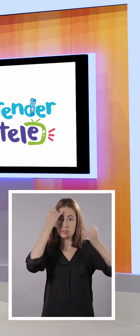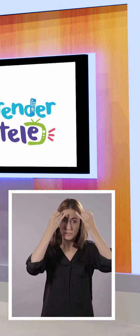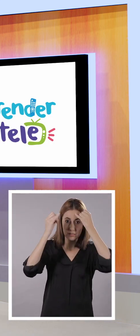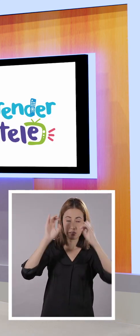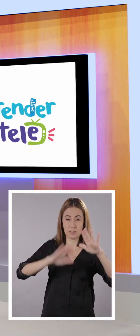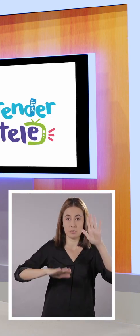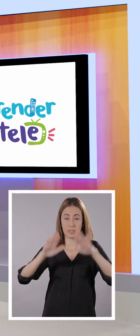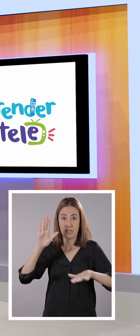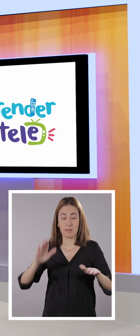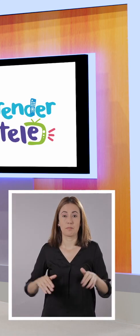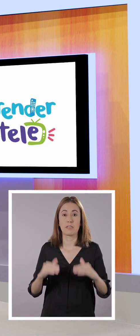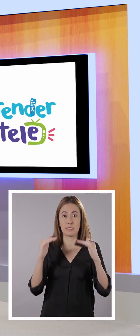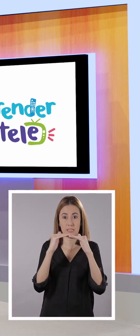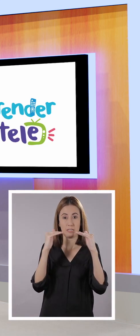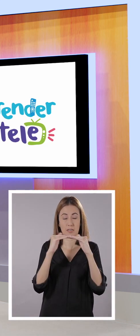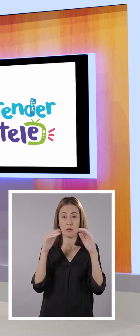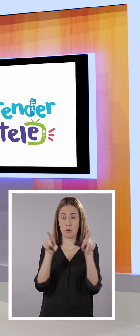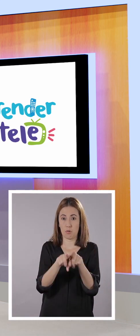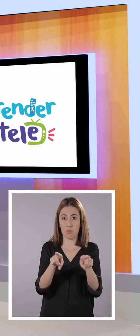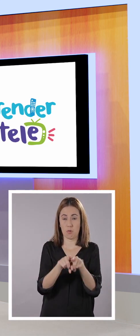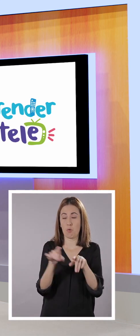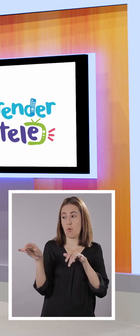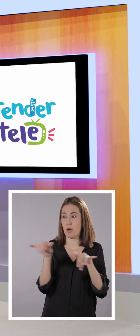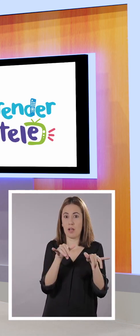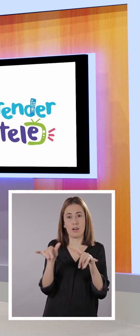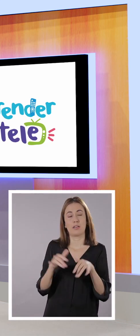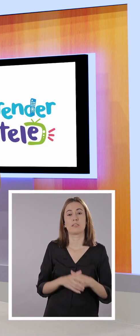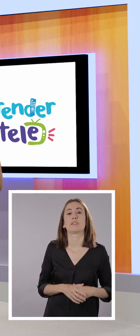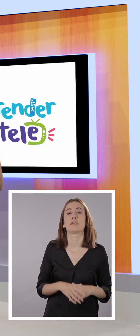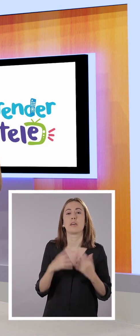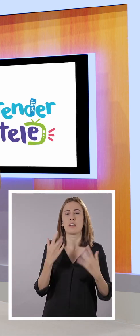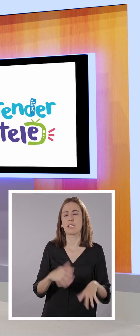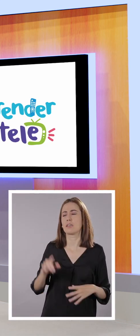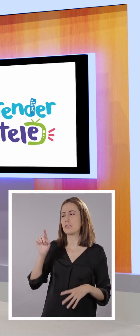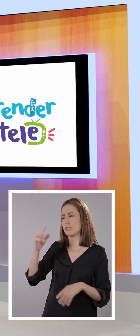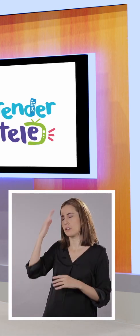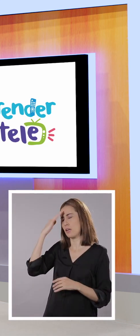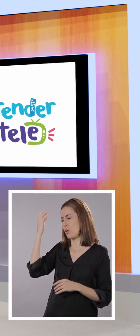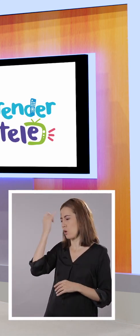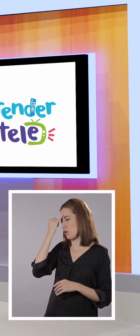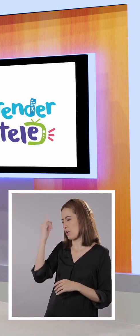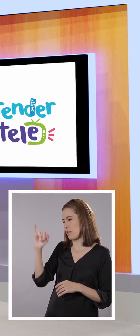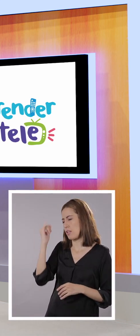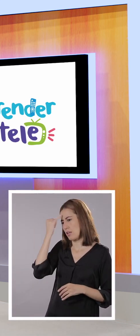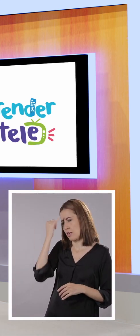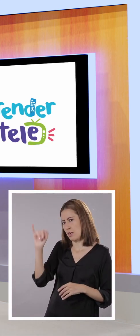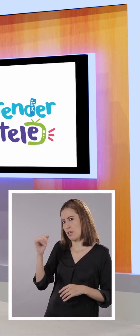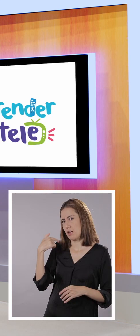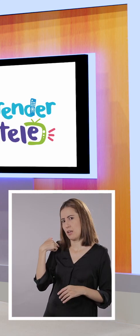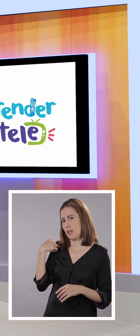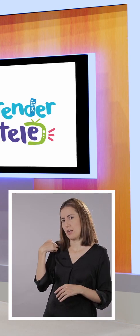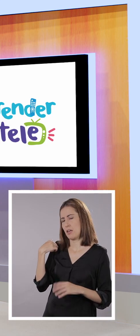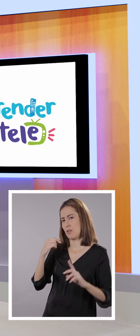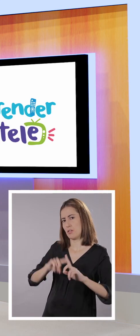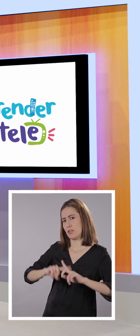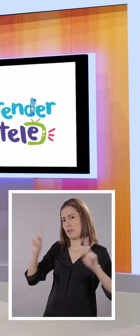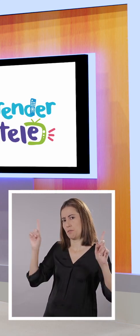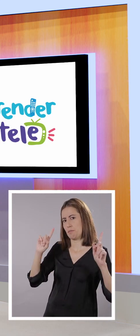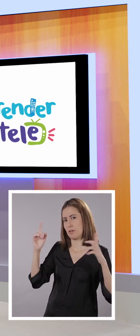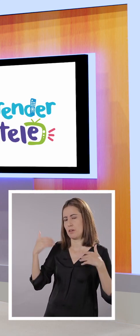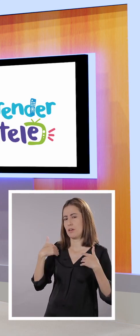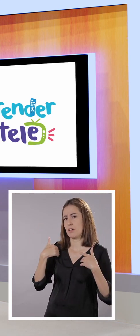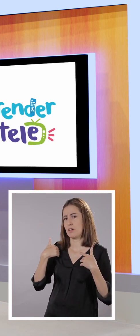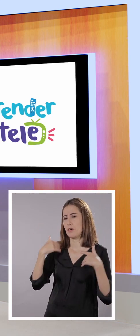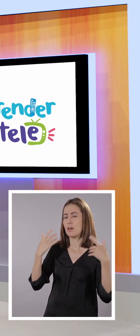La idea es muy similar. Pero es interesante ver que tú escribiste la idea de una manera